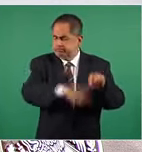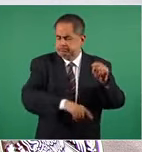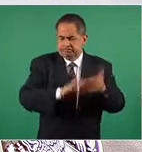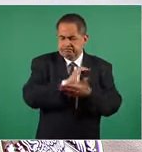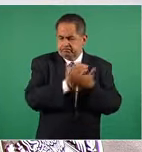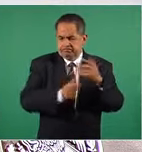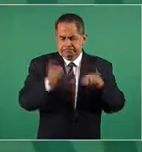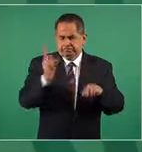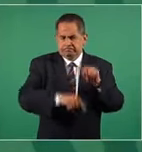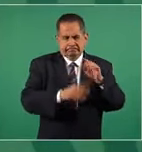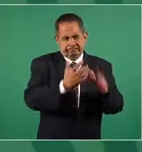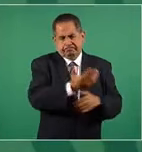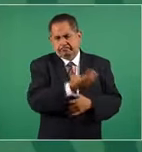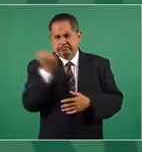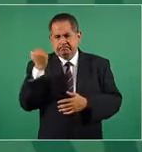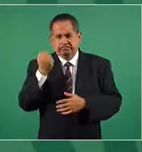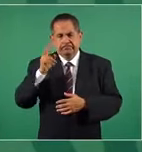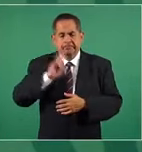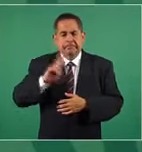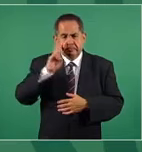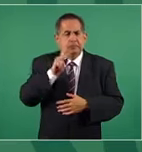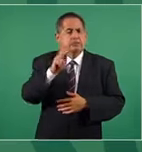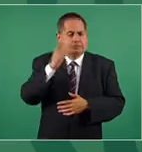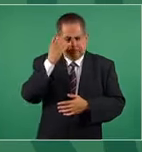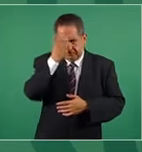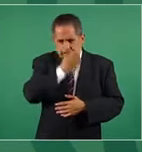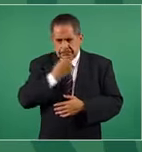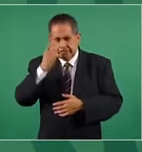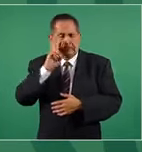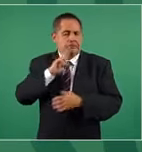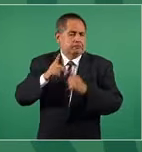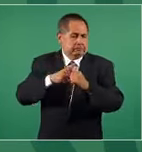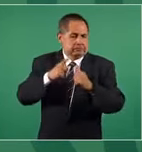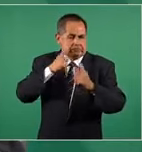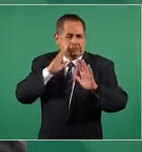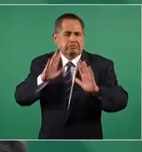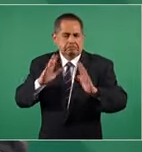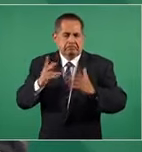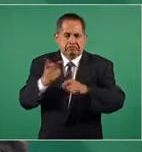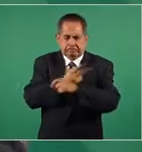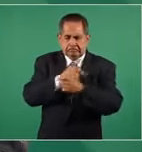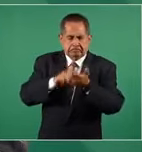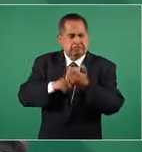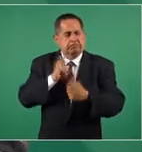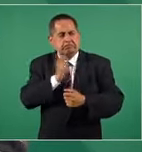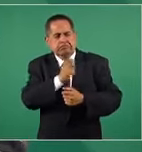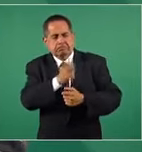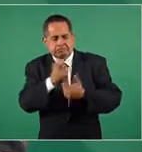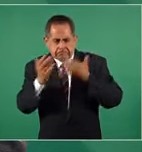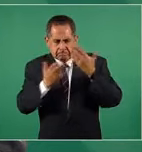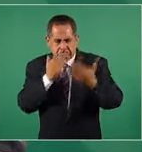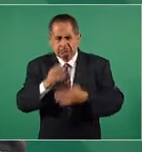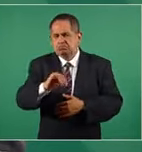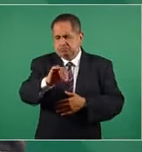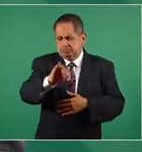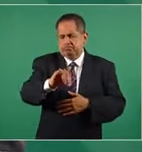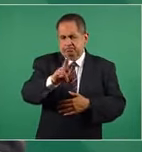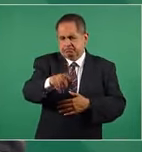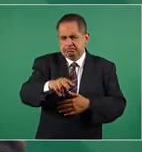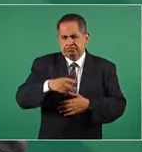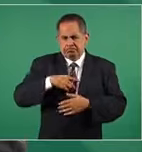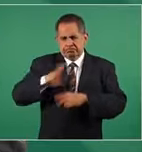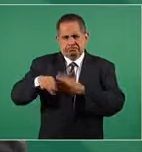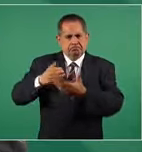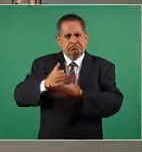la concesión pero analizar primero qué está sucediendo y si vamos a